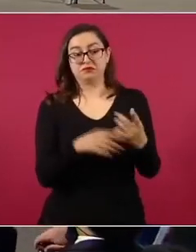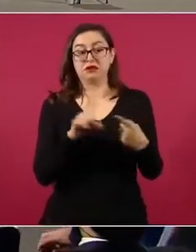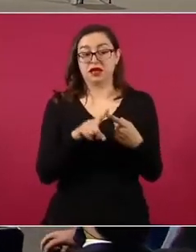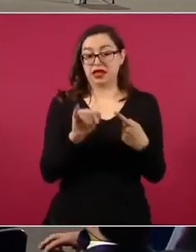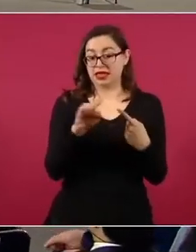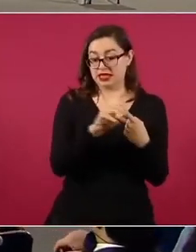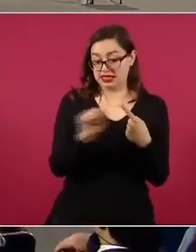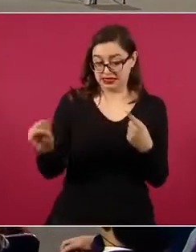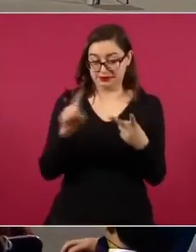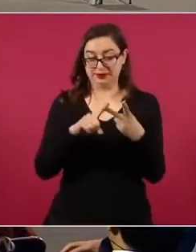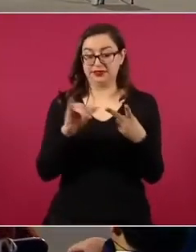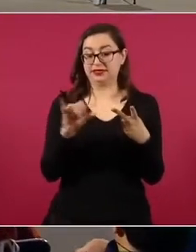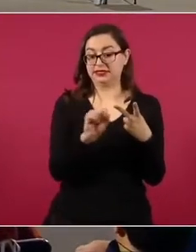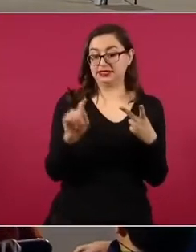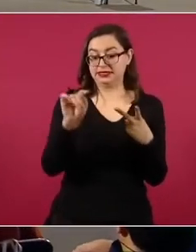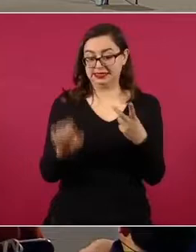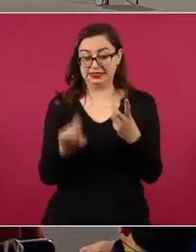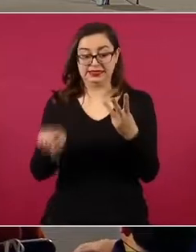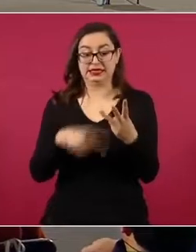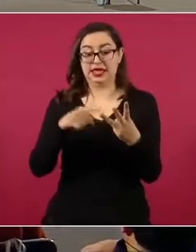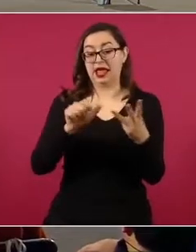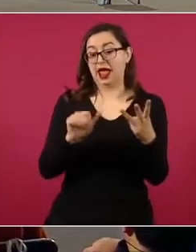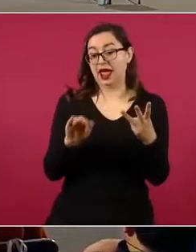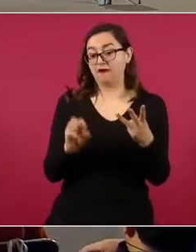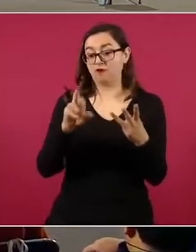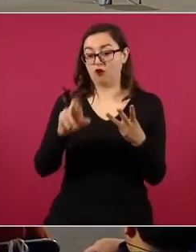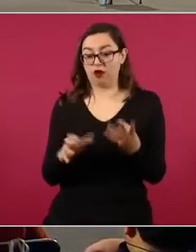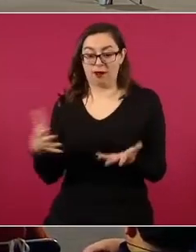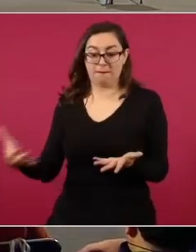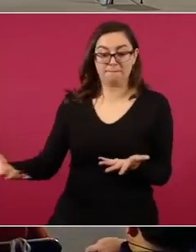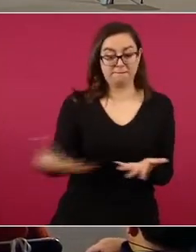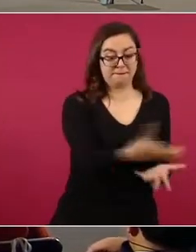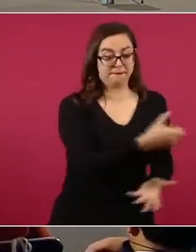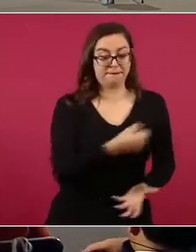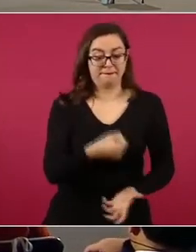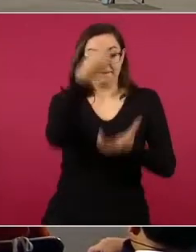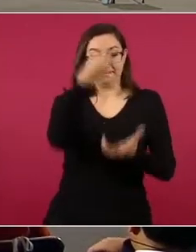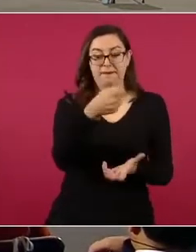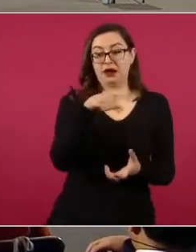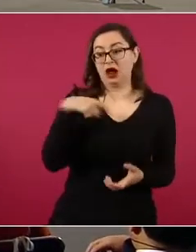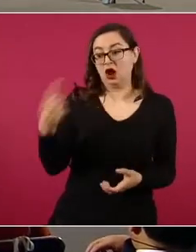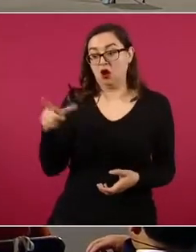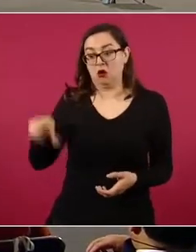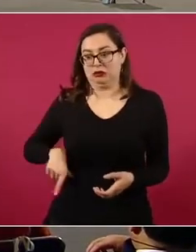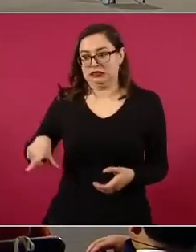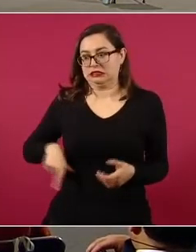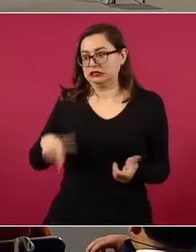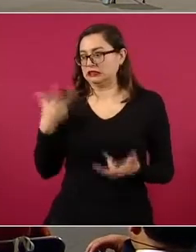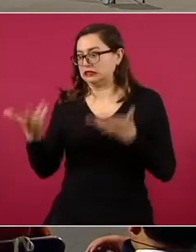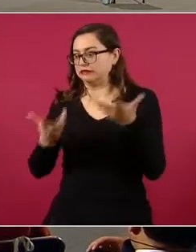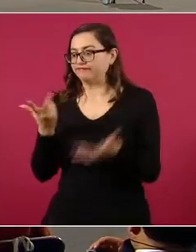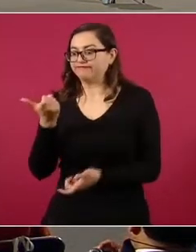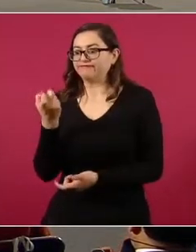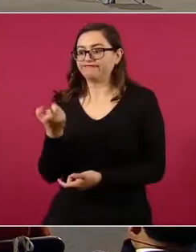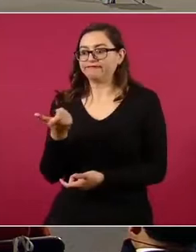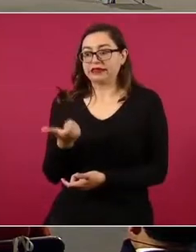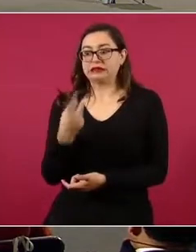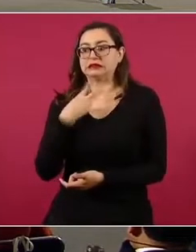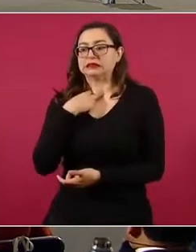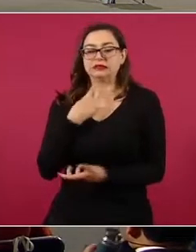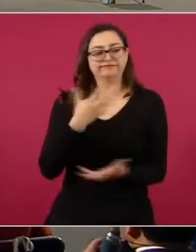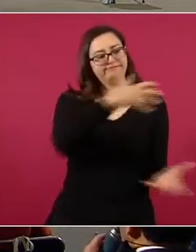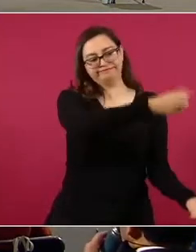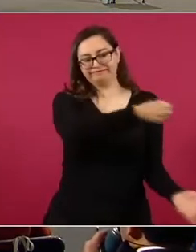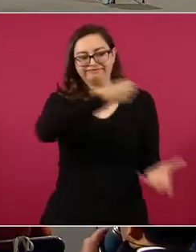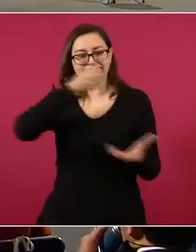utilizadas discrecionalmente por el gobierno para fortalecer el Fondo de Estabilización Económica, lo cual